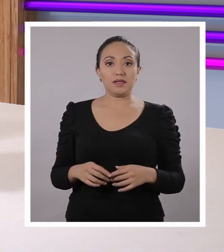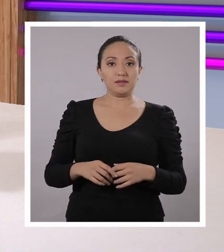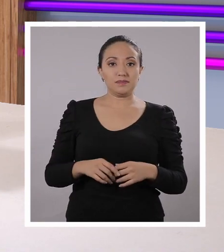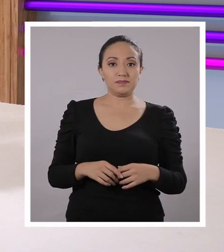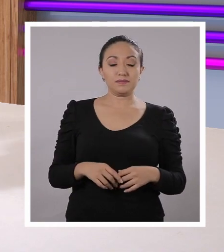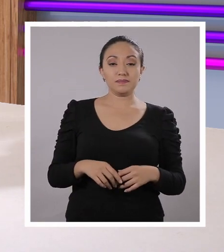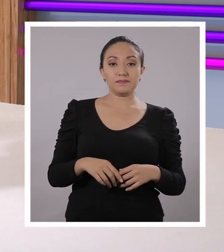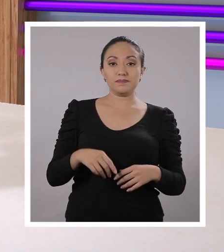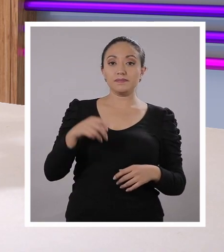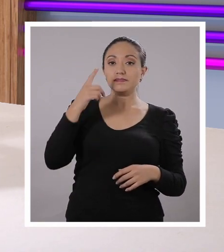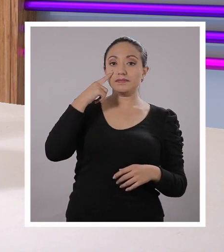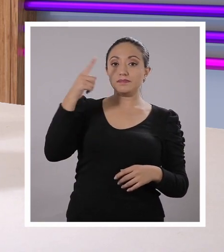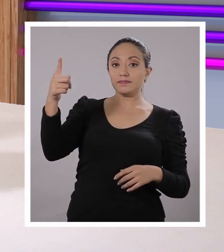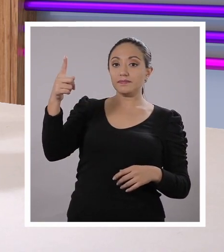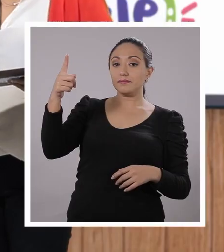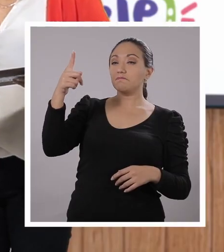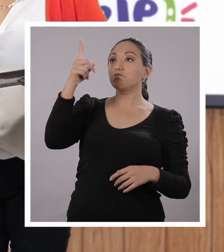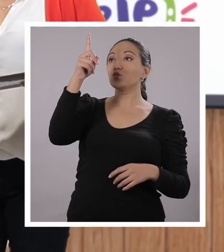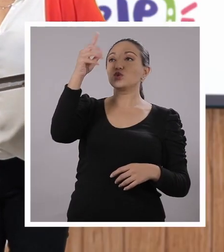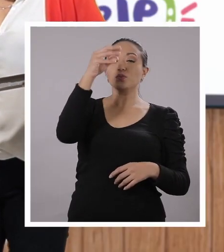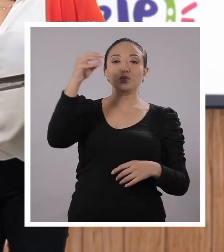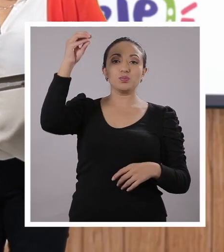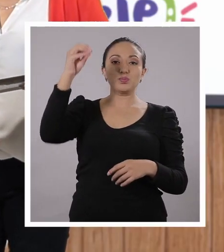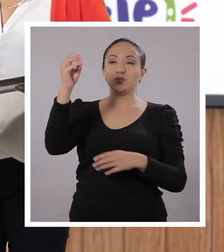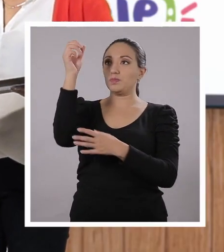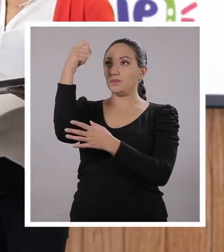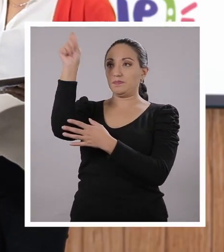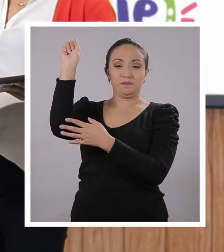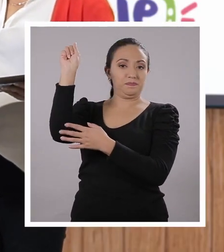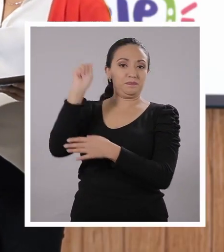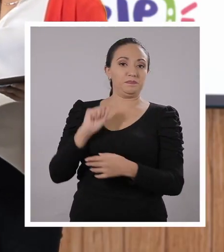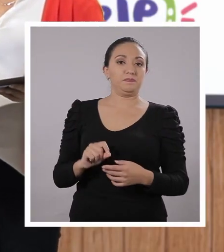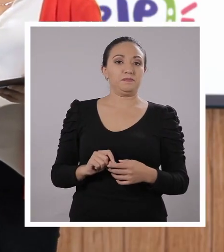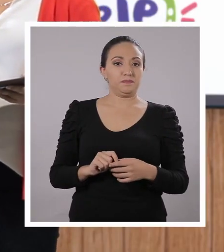Menos de él... ¿Cuál crees? Ya lo tienen en casa, seguro.